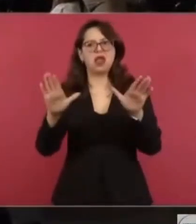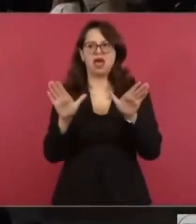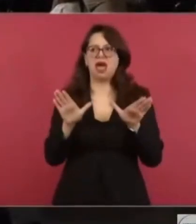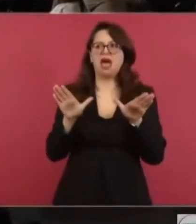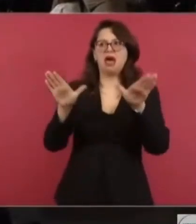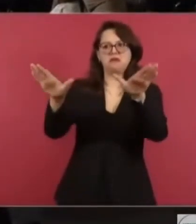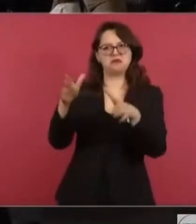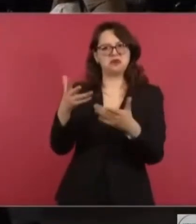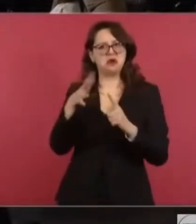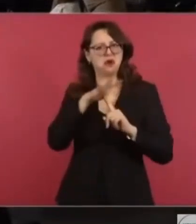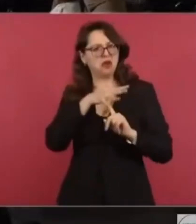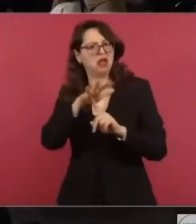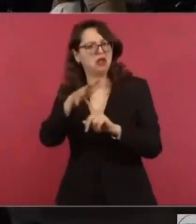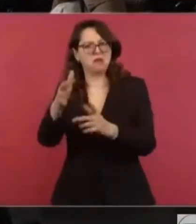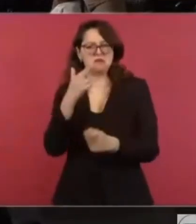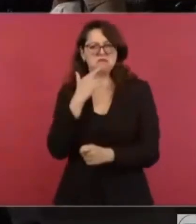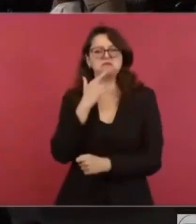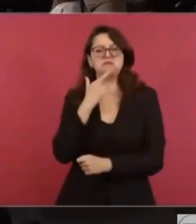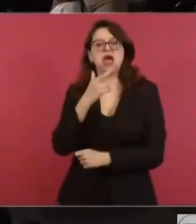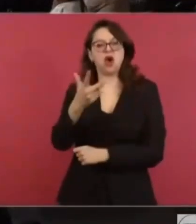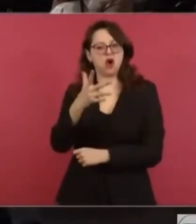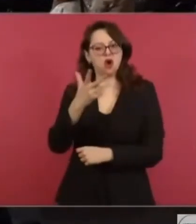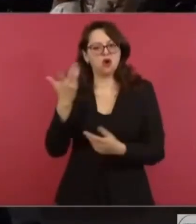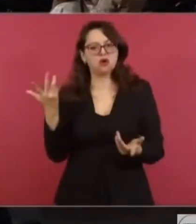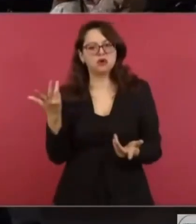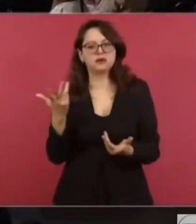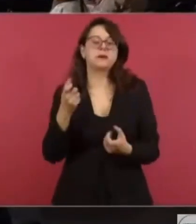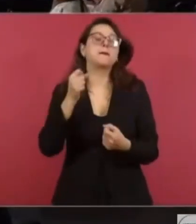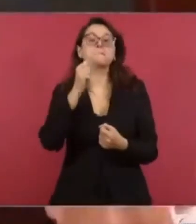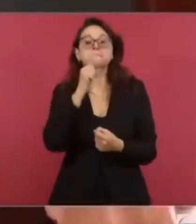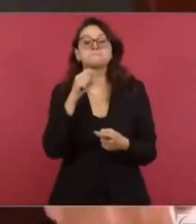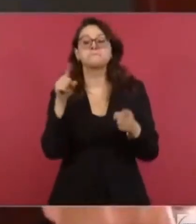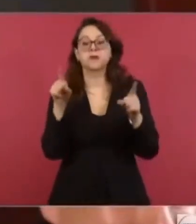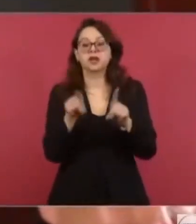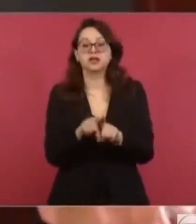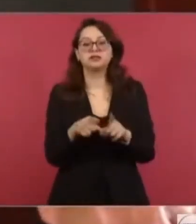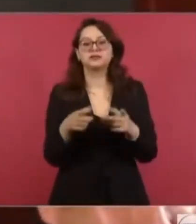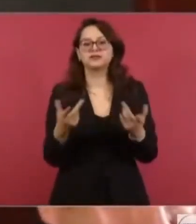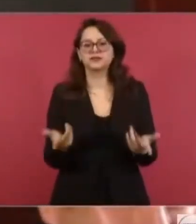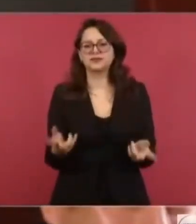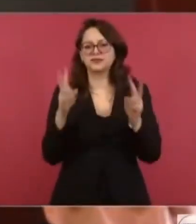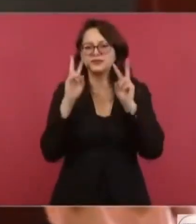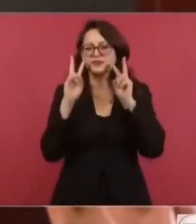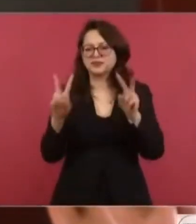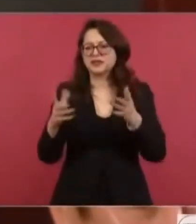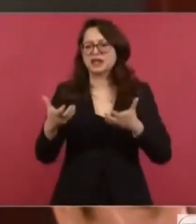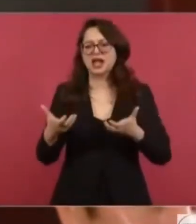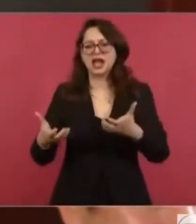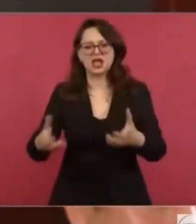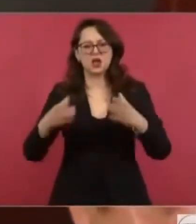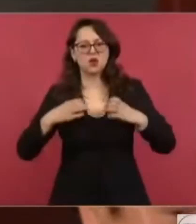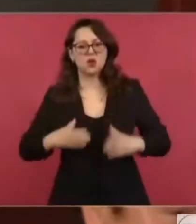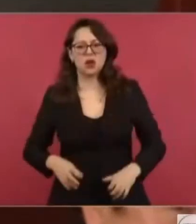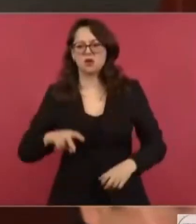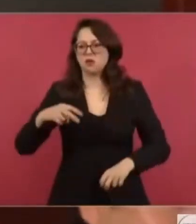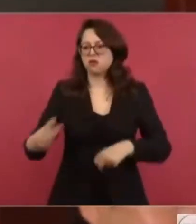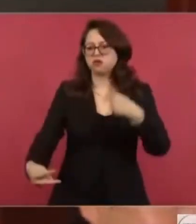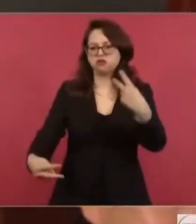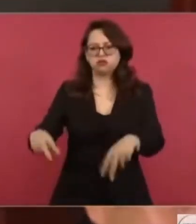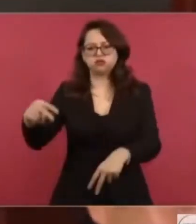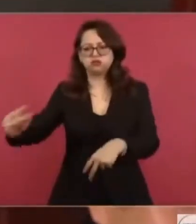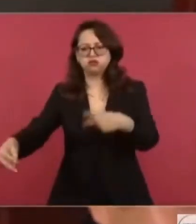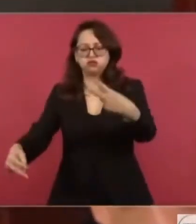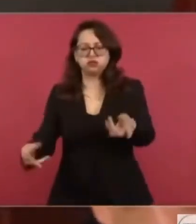Igualmente, en otro sentido, se mostraron cuerpos tirados en la vía pública. También se está